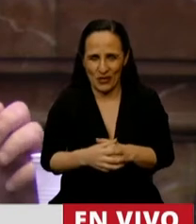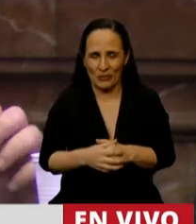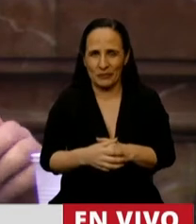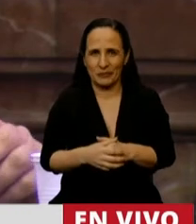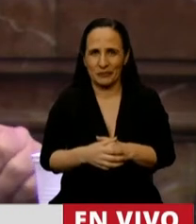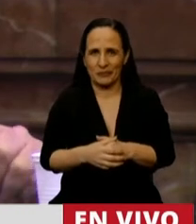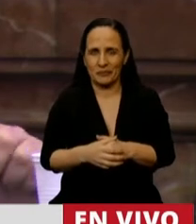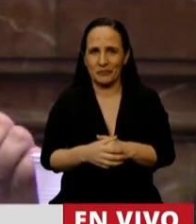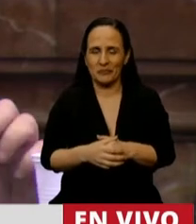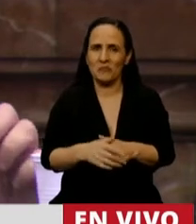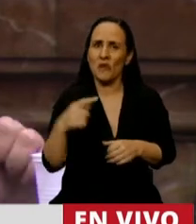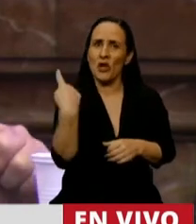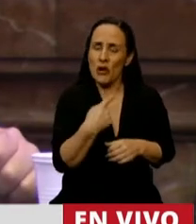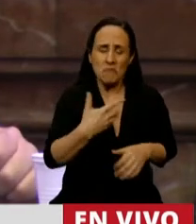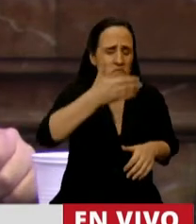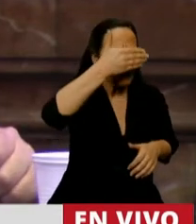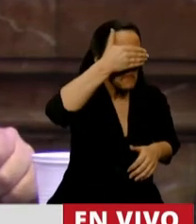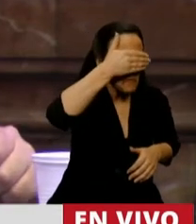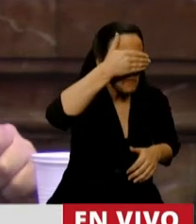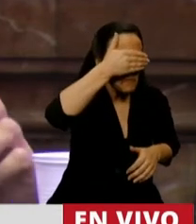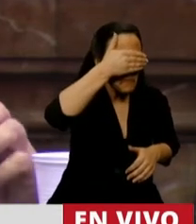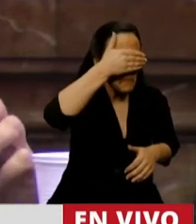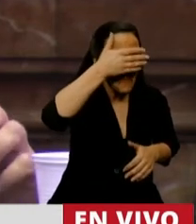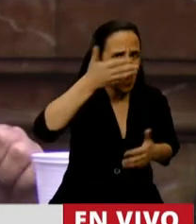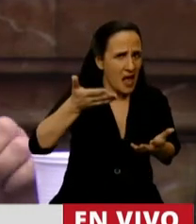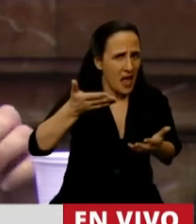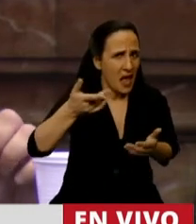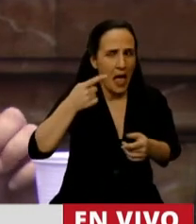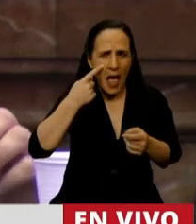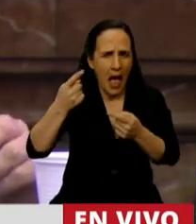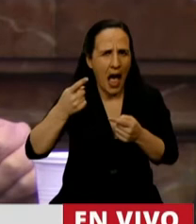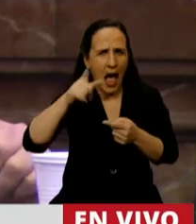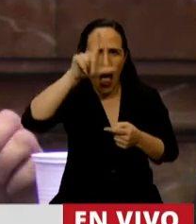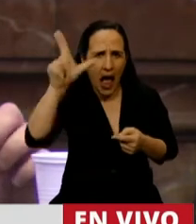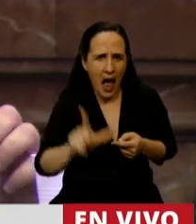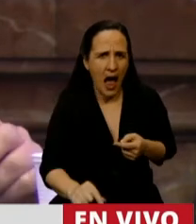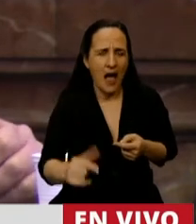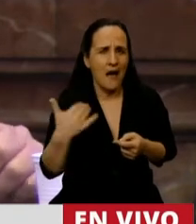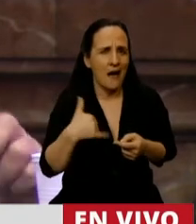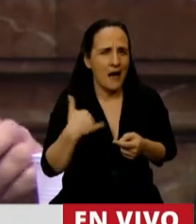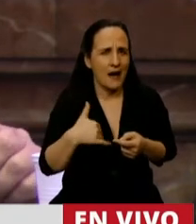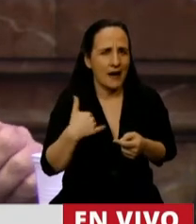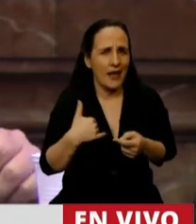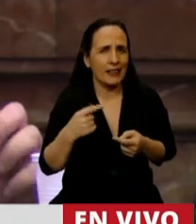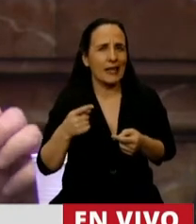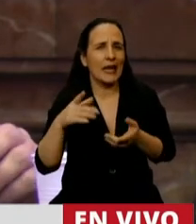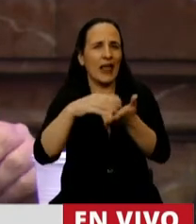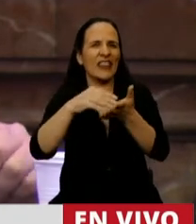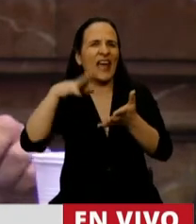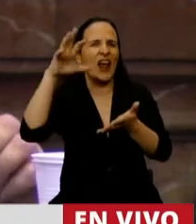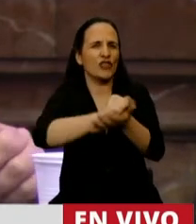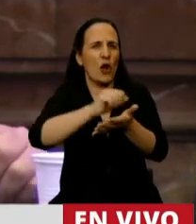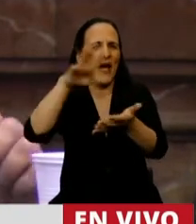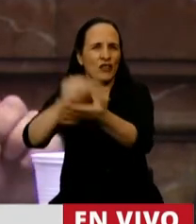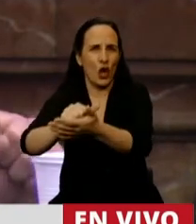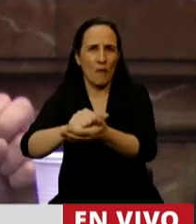¿Vamos a seguir mirando para otro lado? ¿Cuando a lo largo y a lo ancho de este país se toman tierras? ¿Vamos